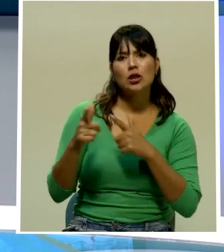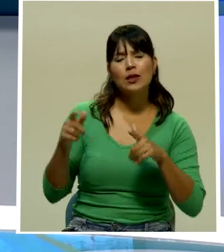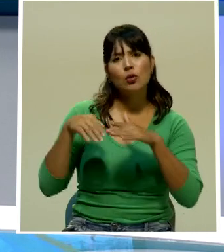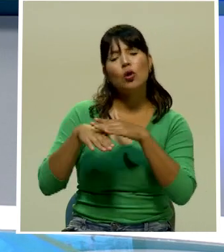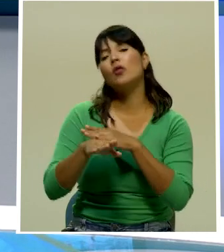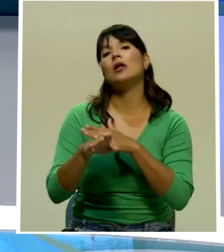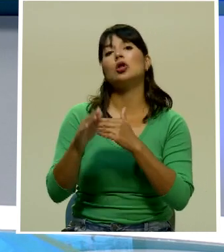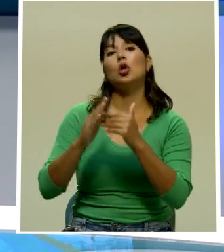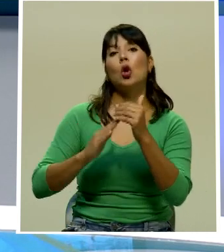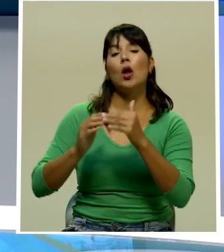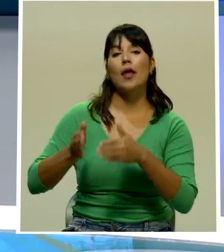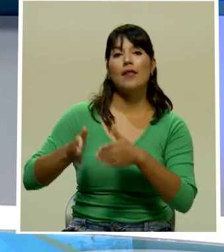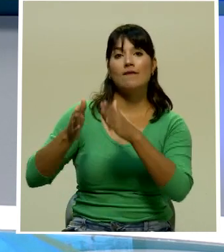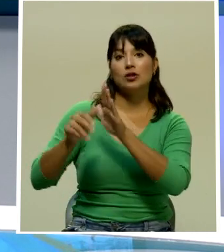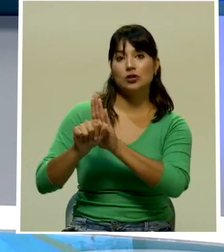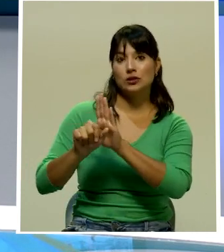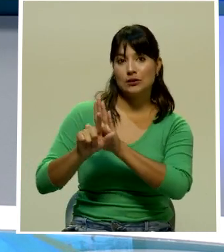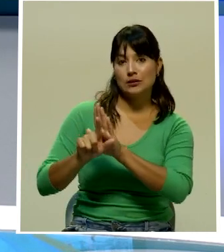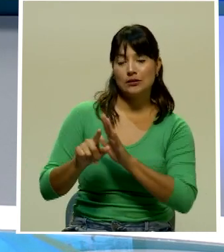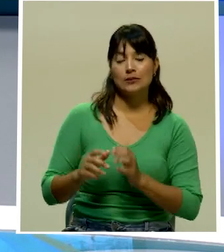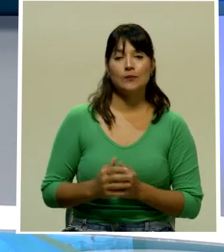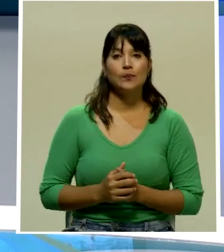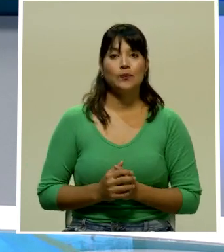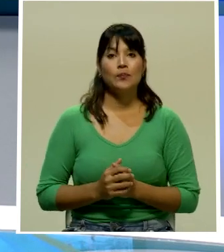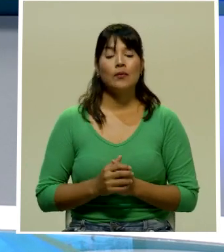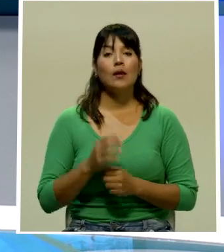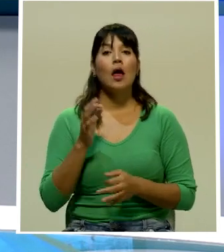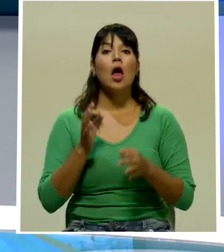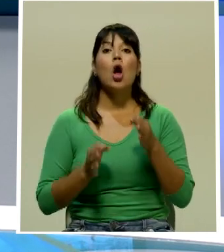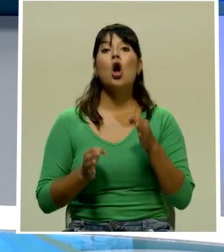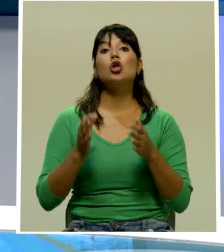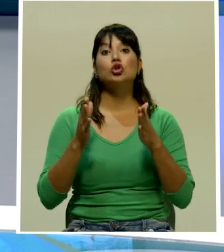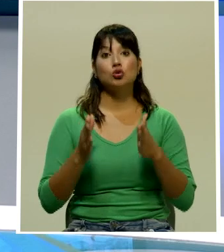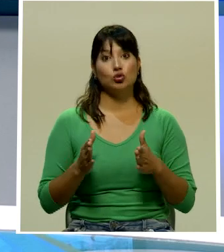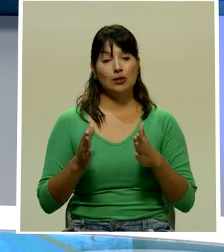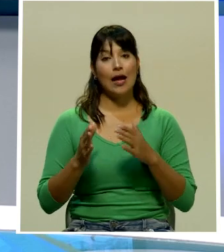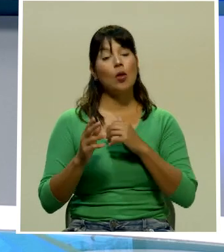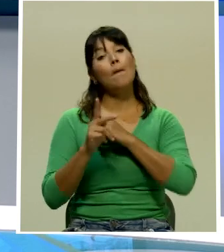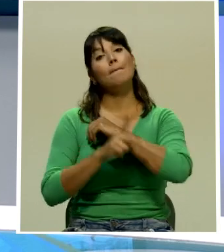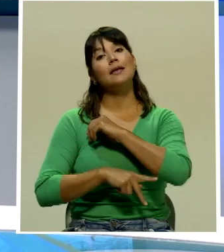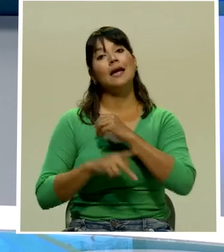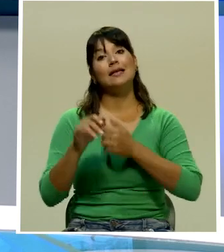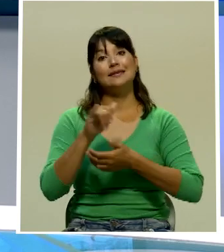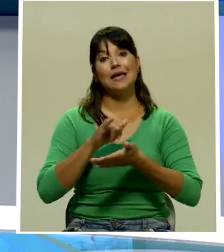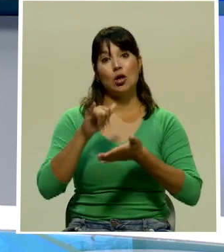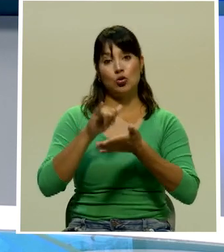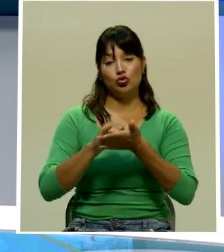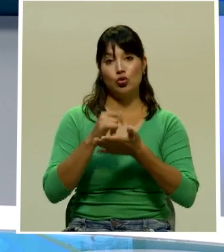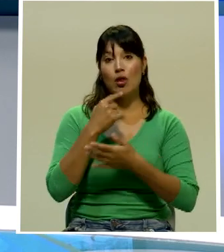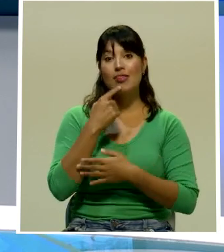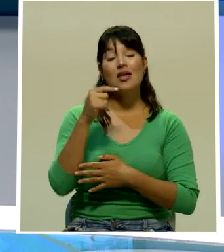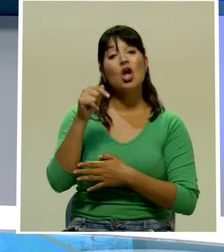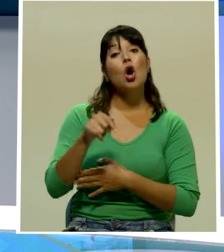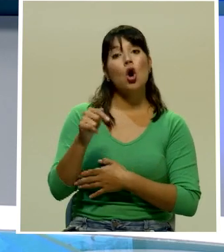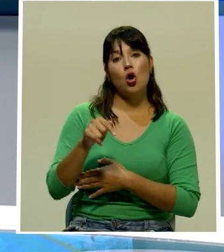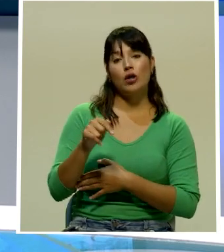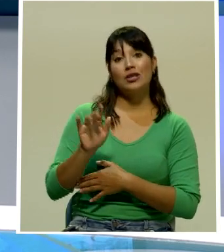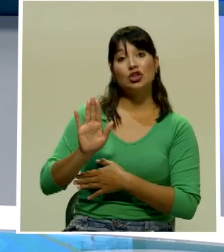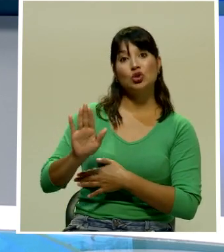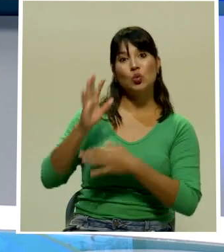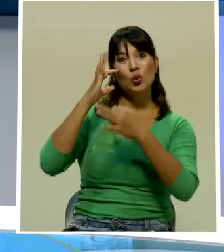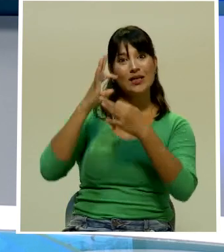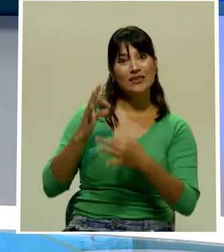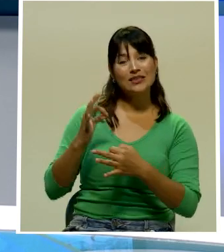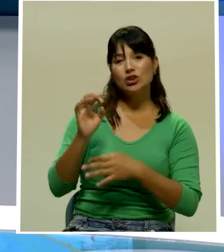legislativo. El juzgado penal de San José aclaró hoy que su decisión de no acoger